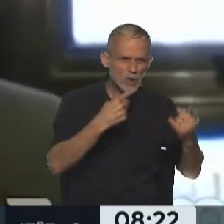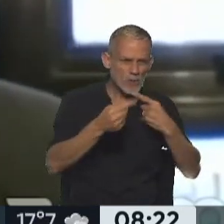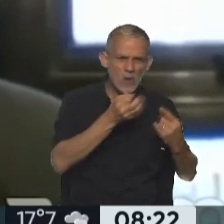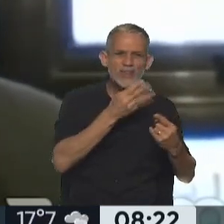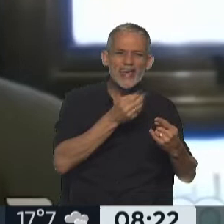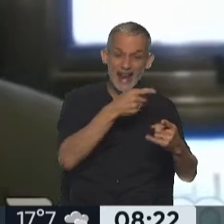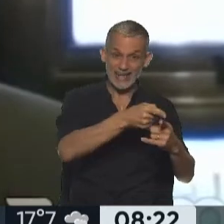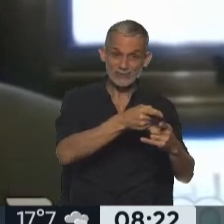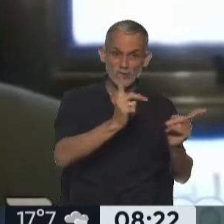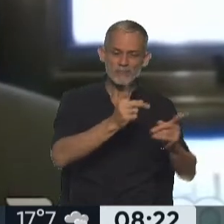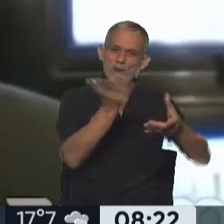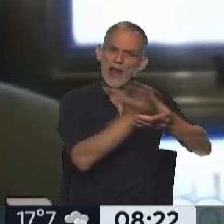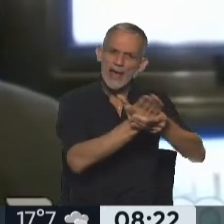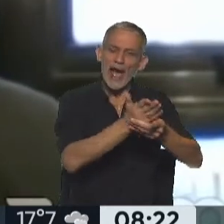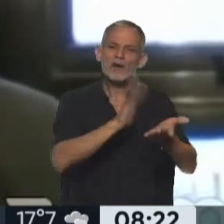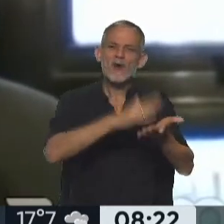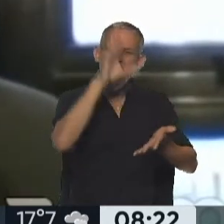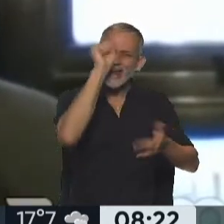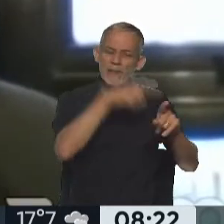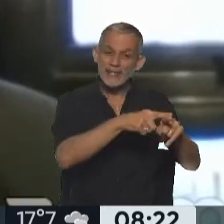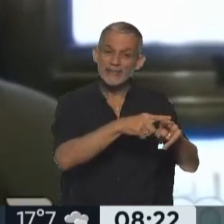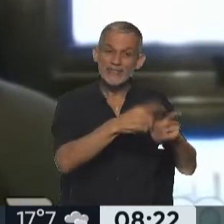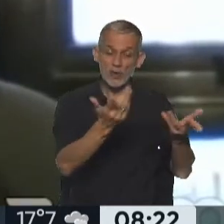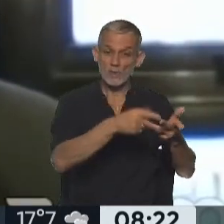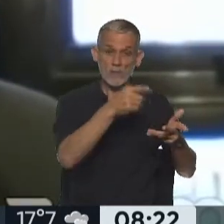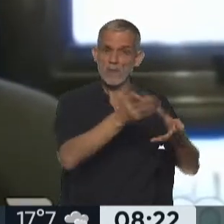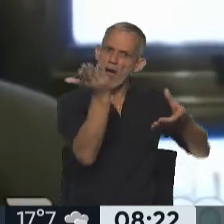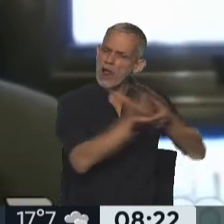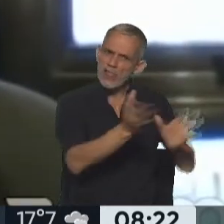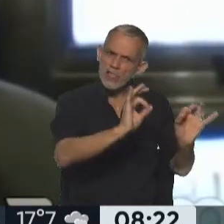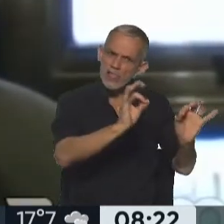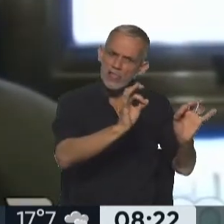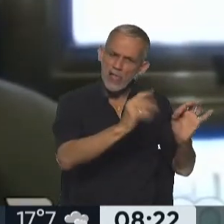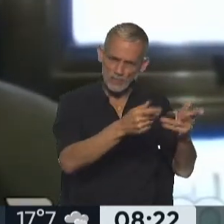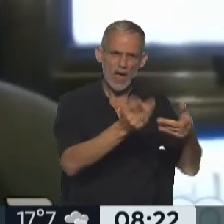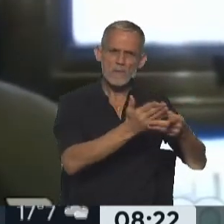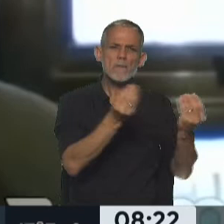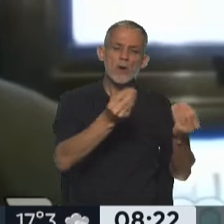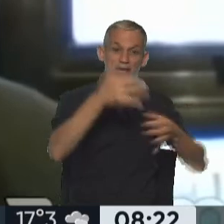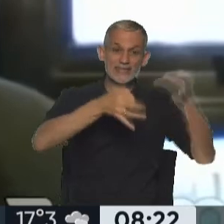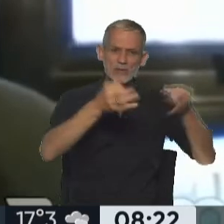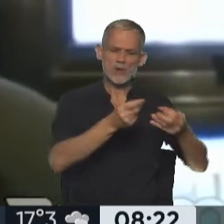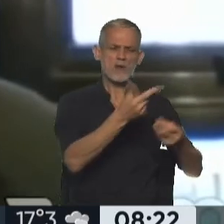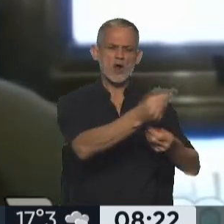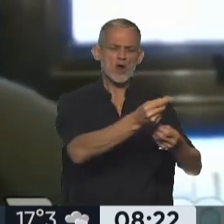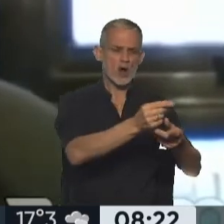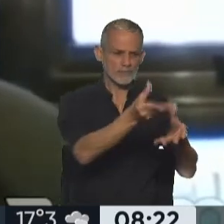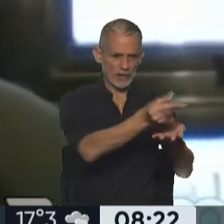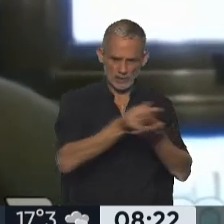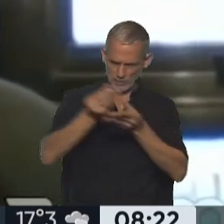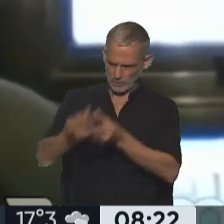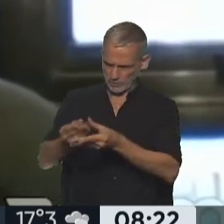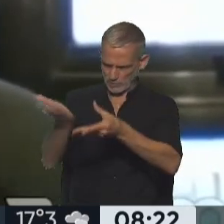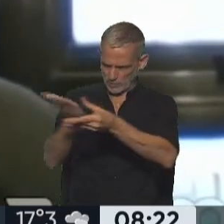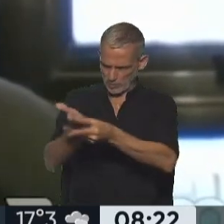conformaban el legajo de arrepentido que no había sido incluido presamente por el tribunal, fueron citadas